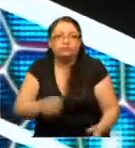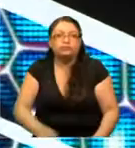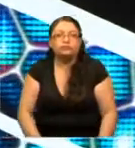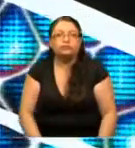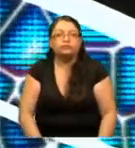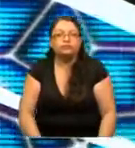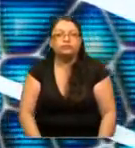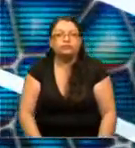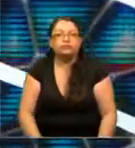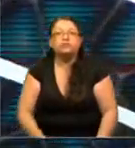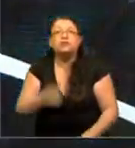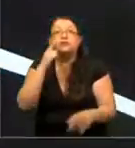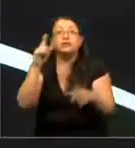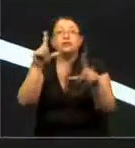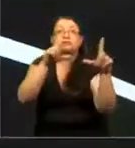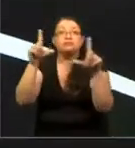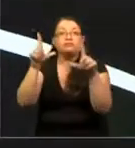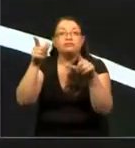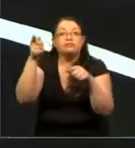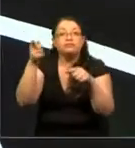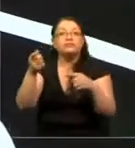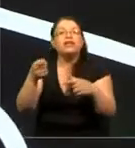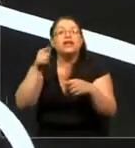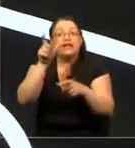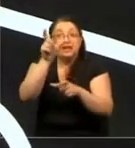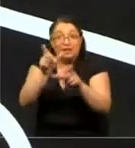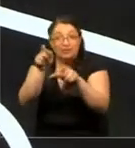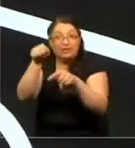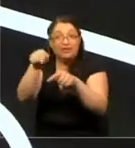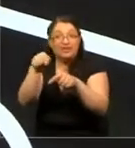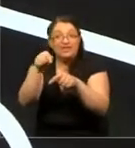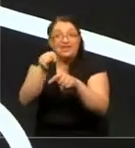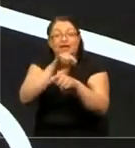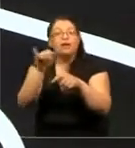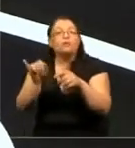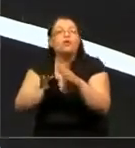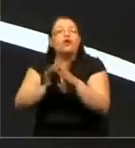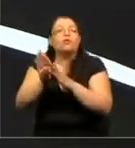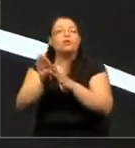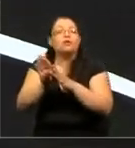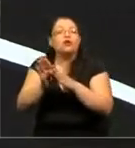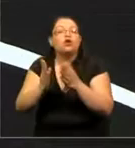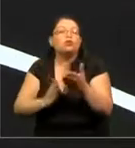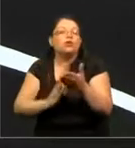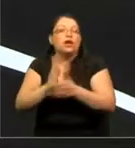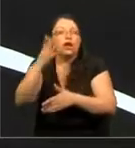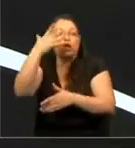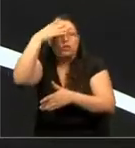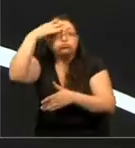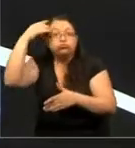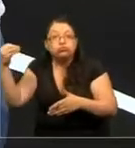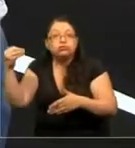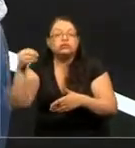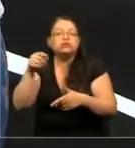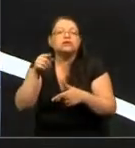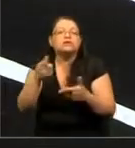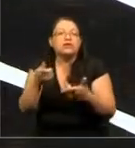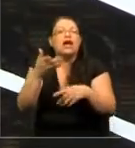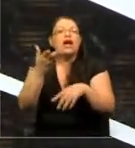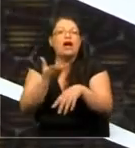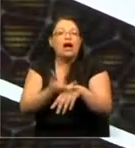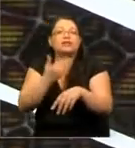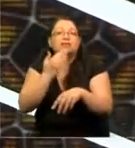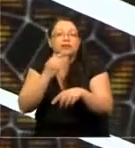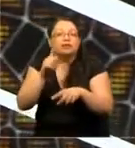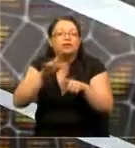Y lo que se observa en esta diapositiva es que de esa gente que va a desarrollar Alzheimer no ligada a un gen, sí hay factores que predisponen a la